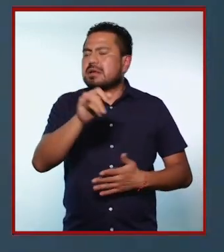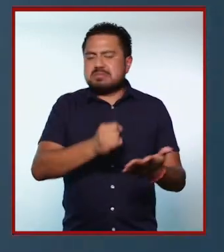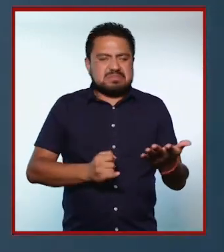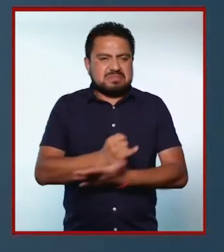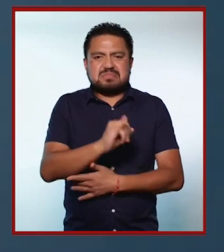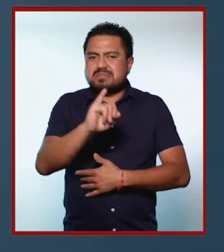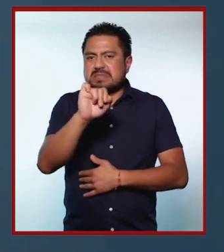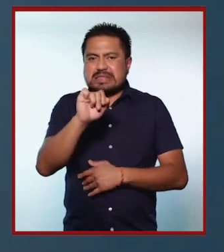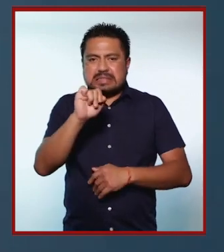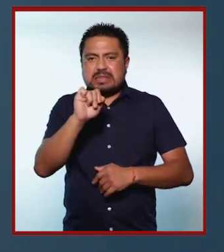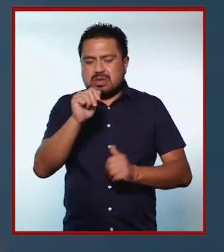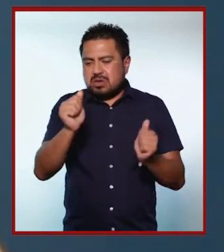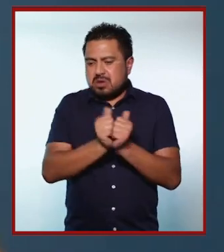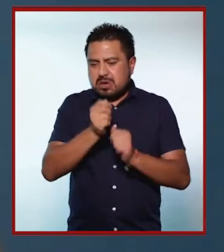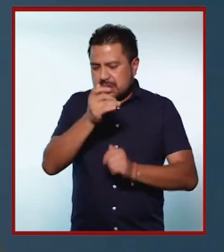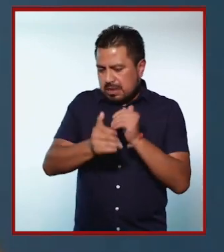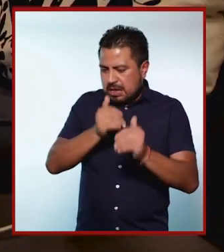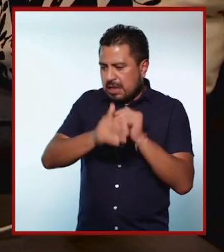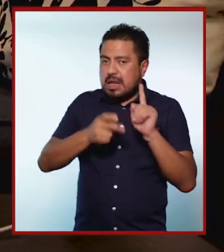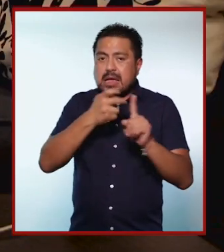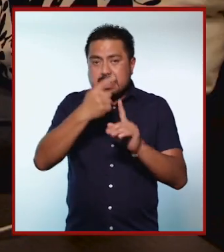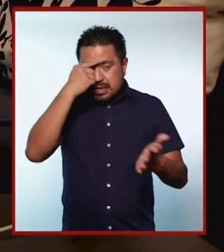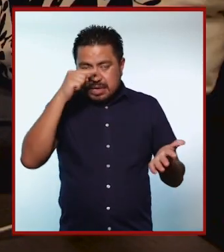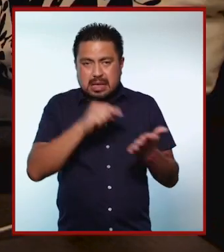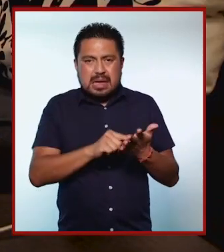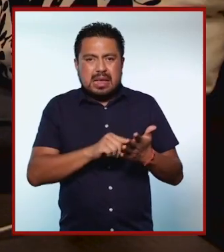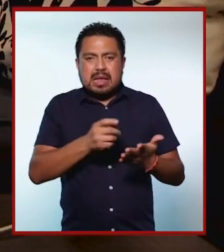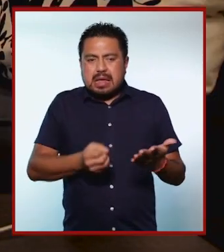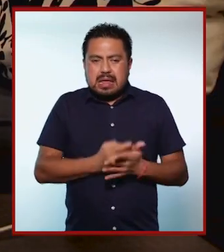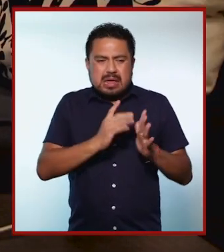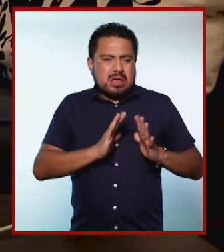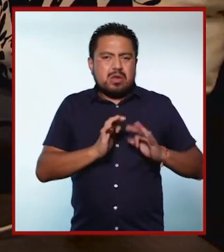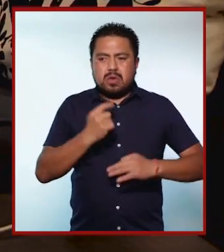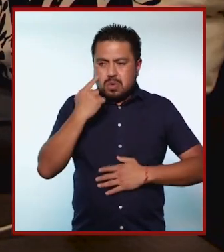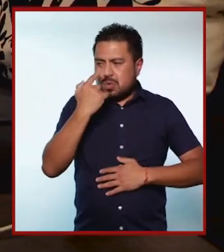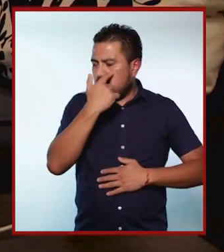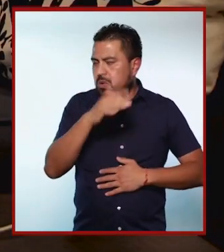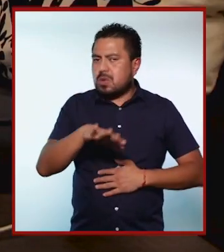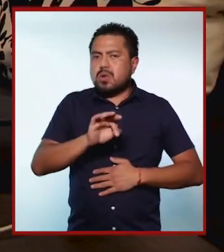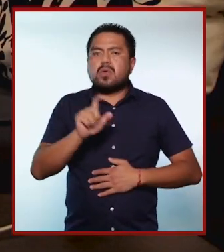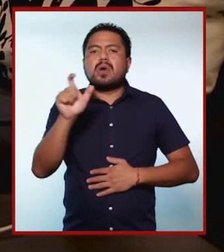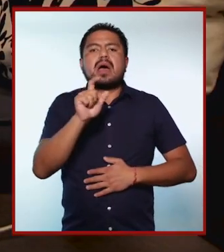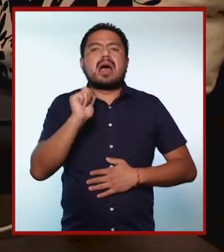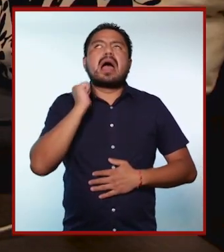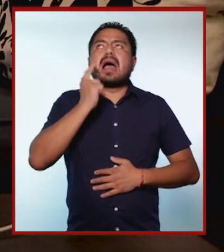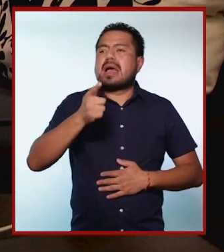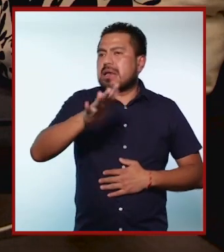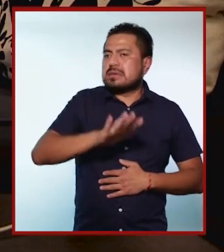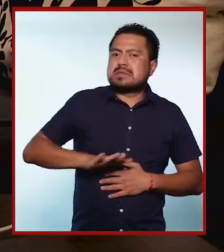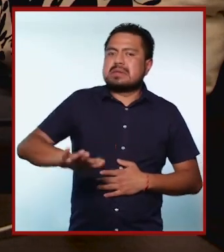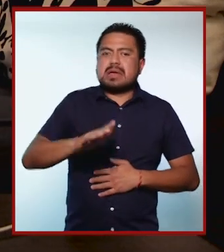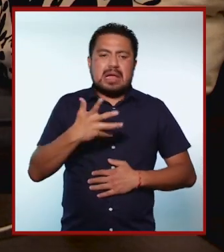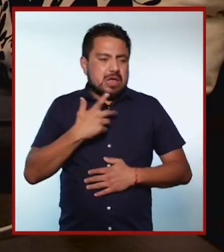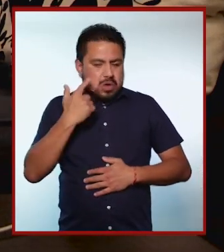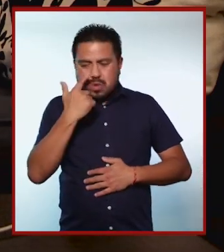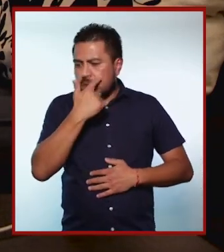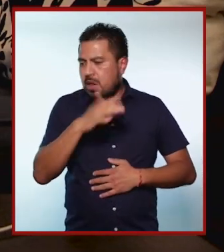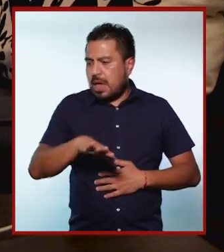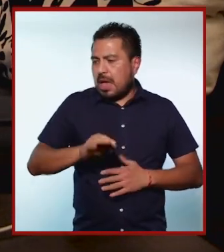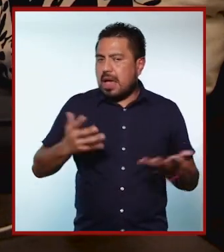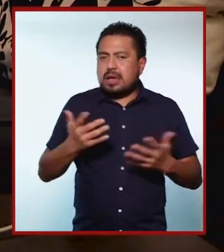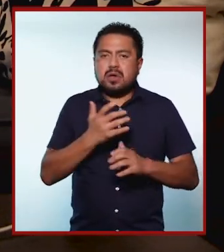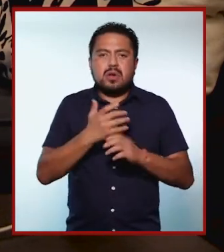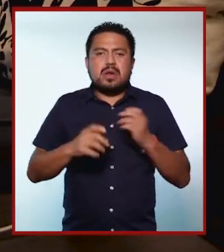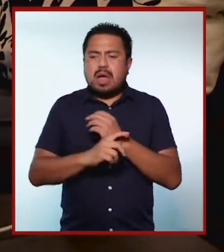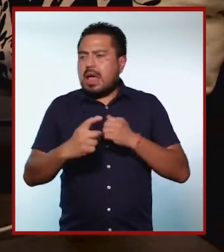de lo que digan. Definitivamente nos quedamos con eso, que creo que nace desde el gusto, y yo creo que cuando alguien tiene el